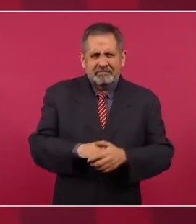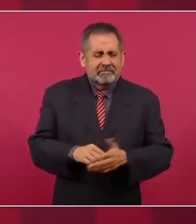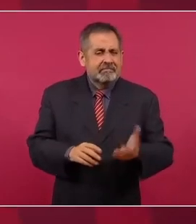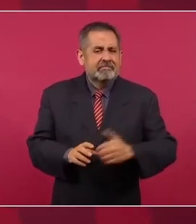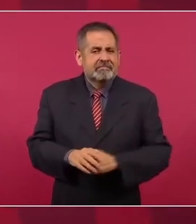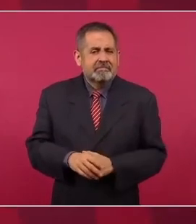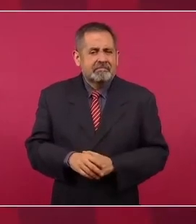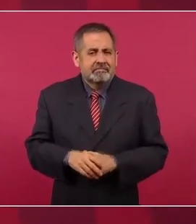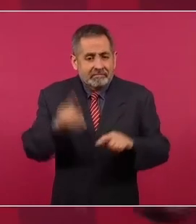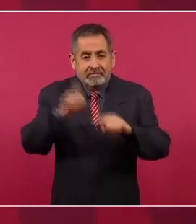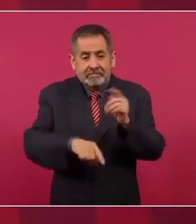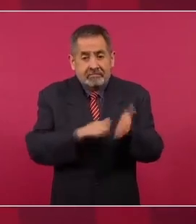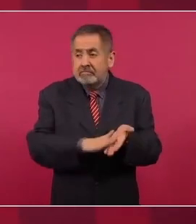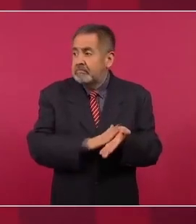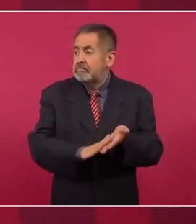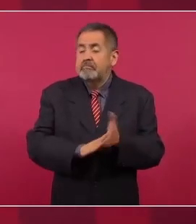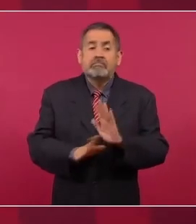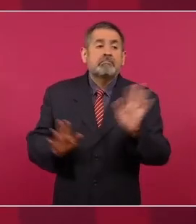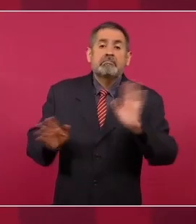a editar. Lo borraron.